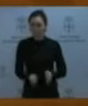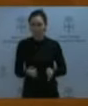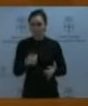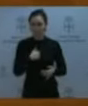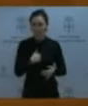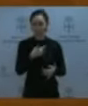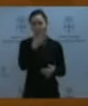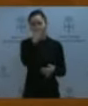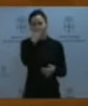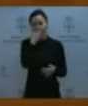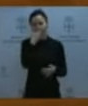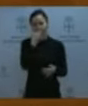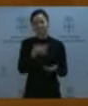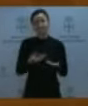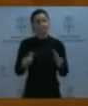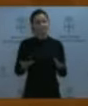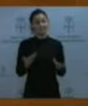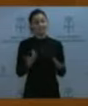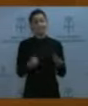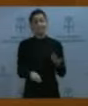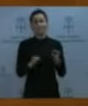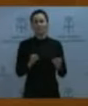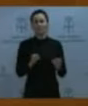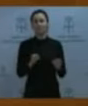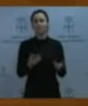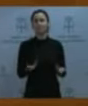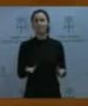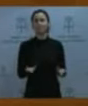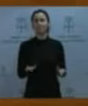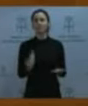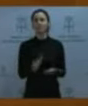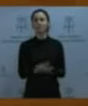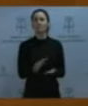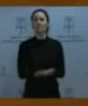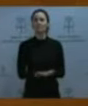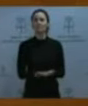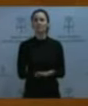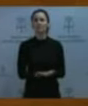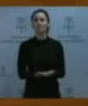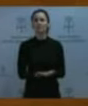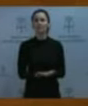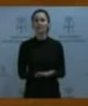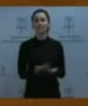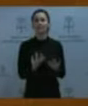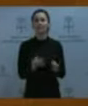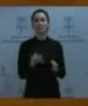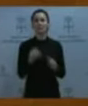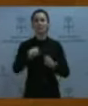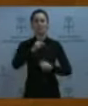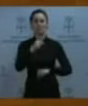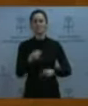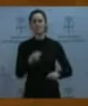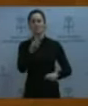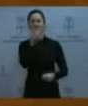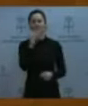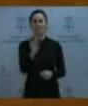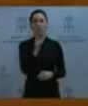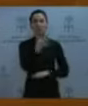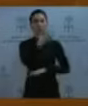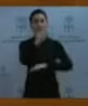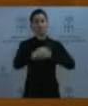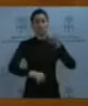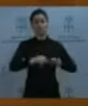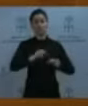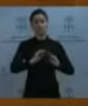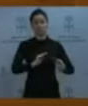Y considera además que se ha reemplazado un medio de comprobación con ciertas imperfecciones, dice el tribunal, y con un alto coste de gestión